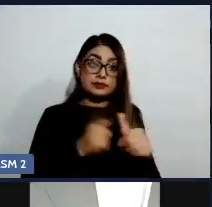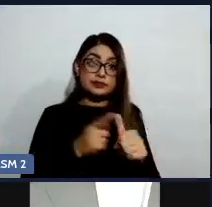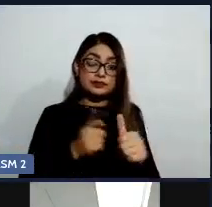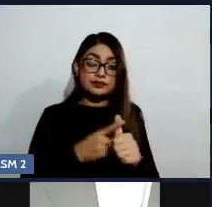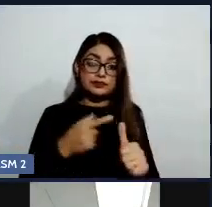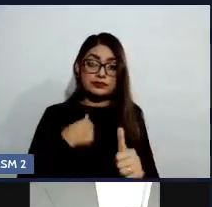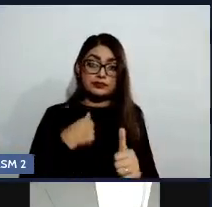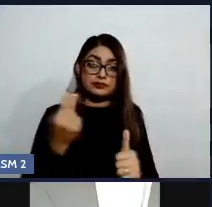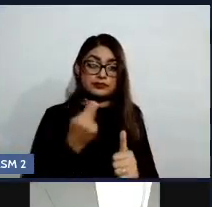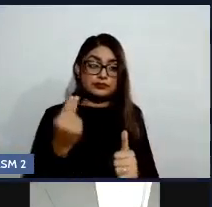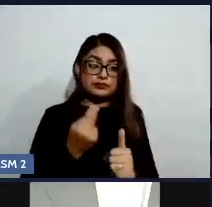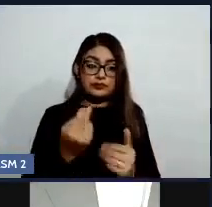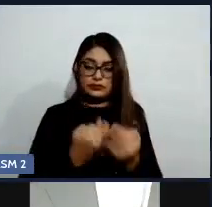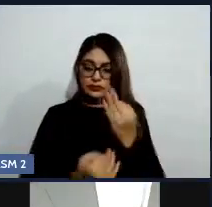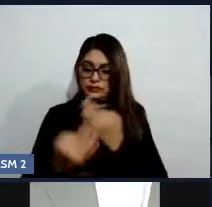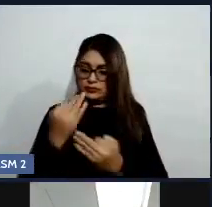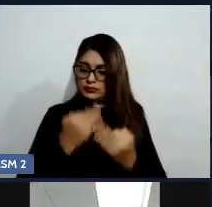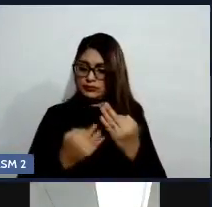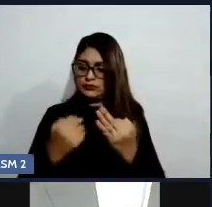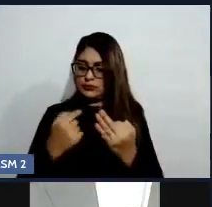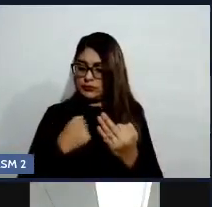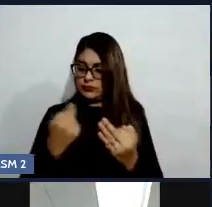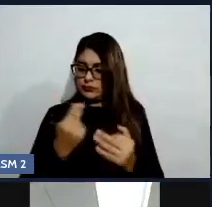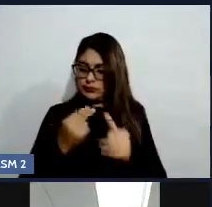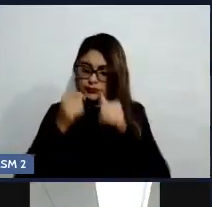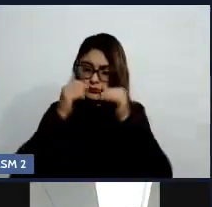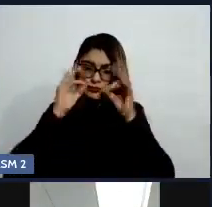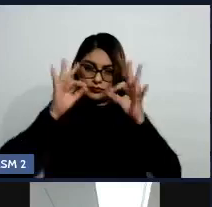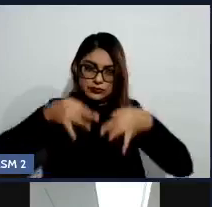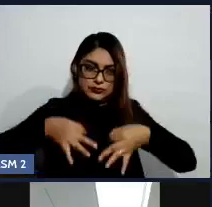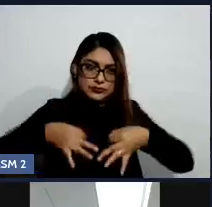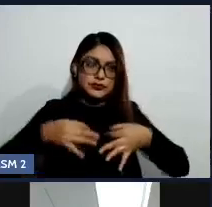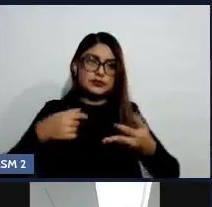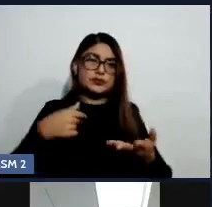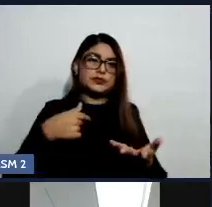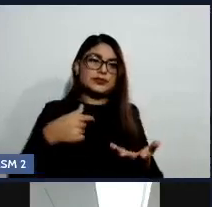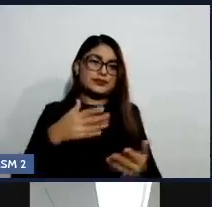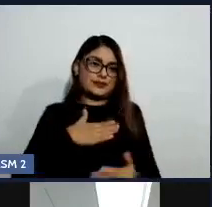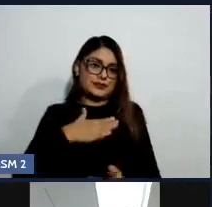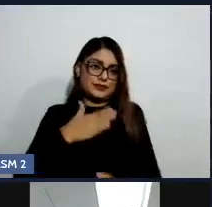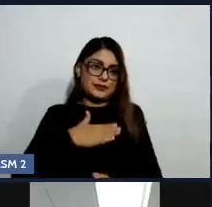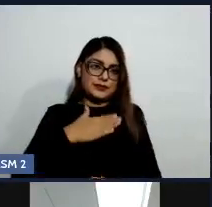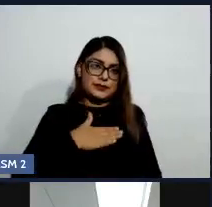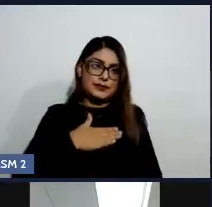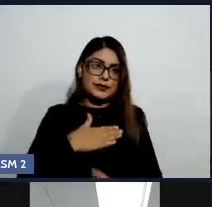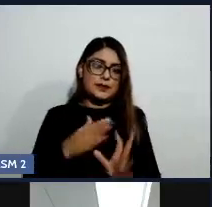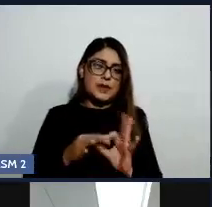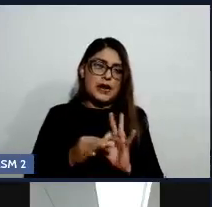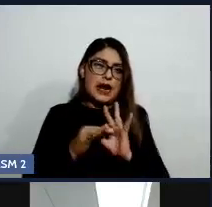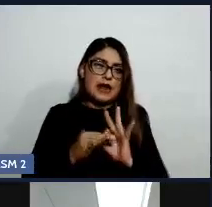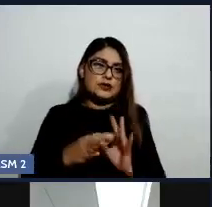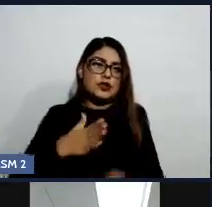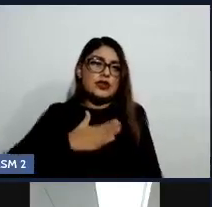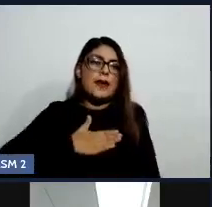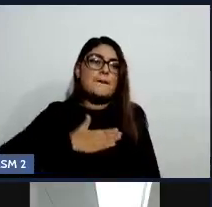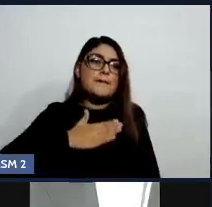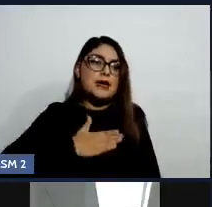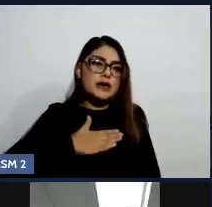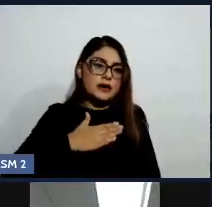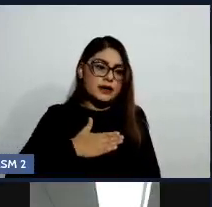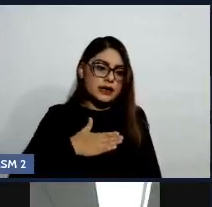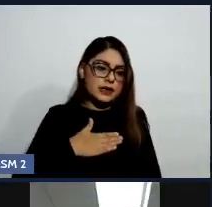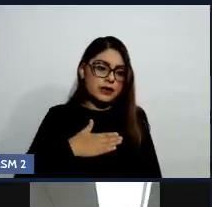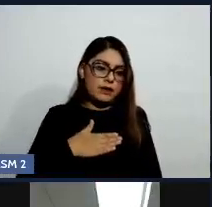y que necesito mejorar es la mía conmigo, ¿sí? A la persona